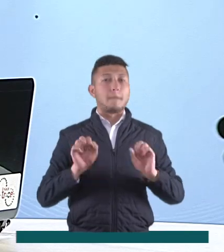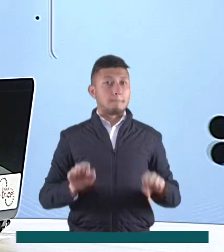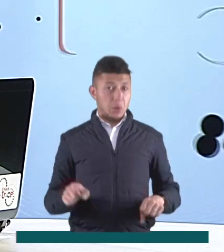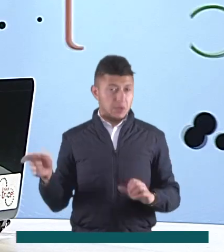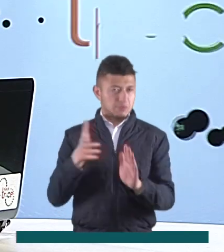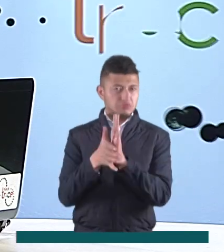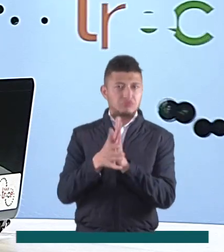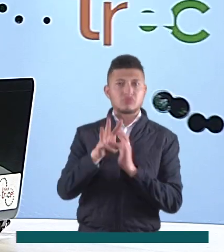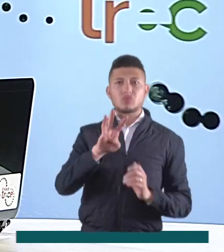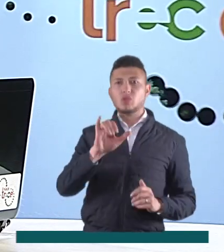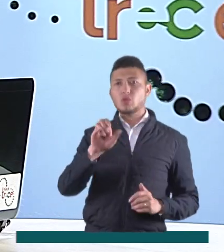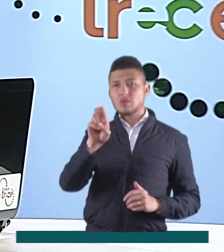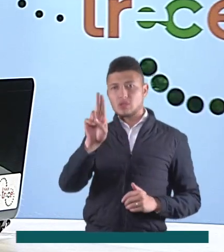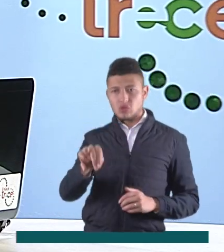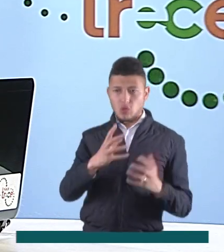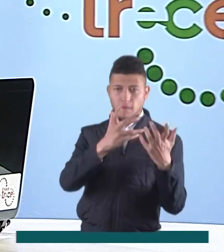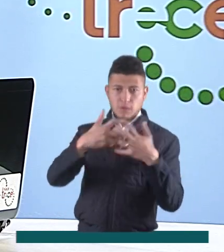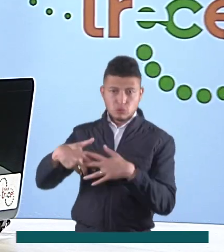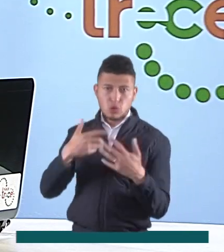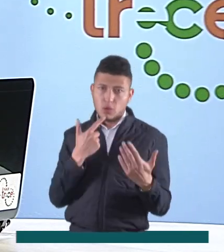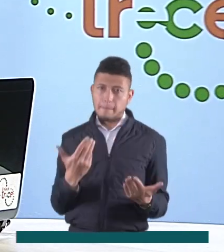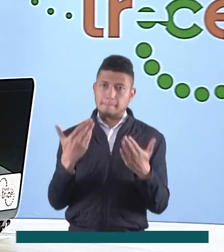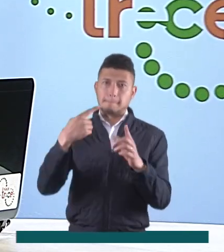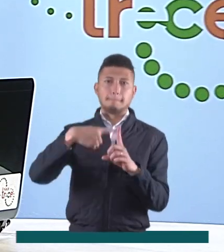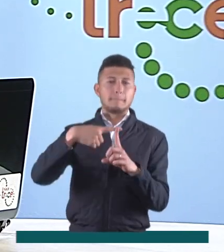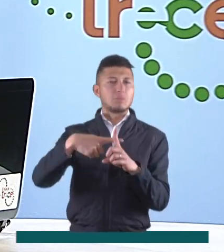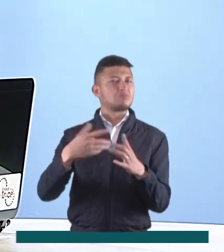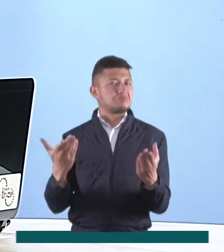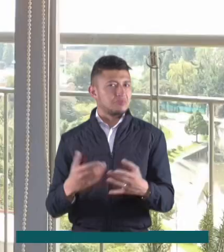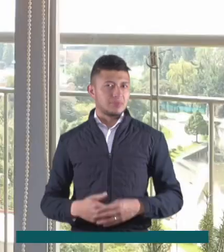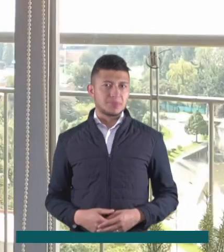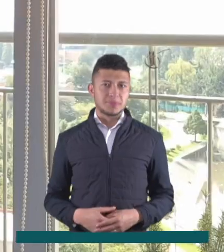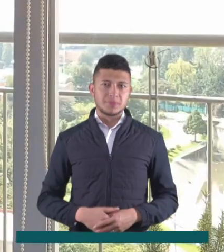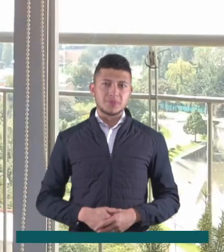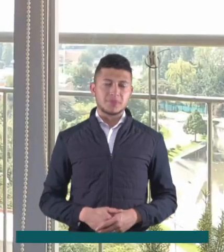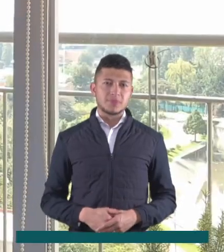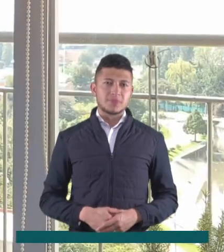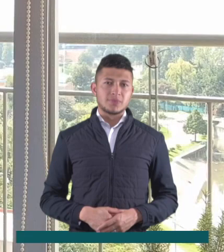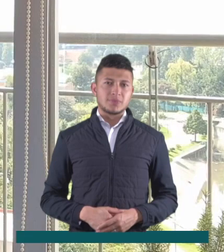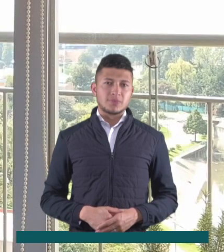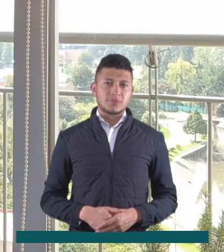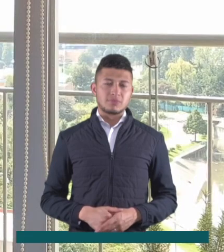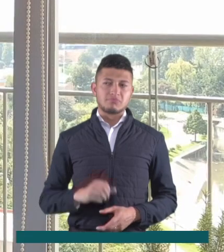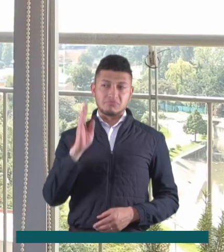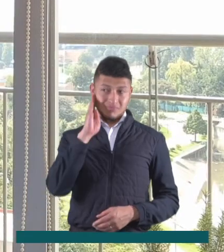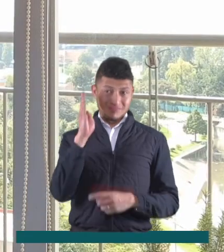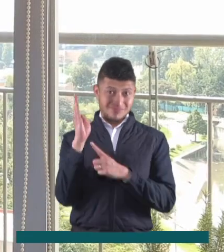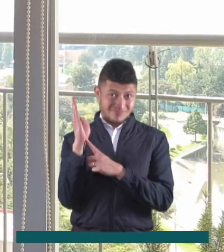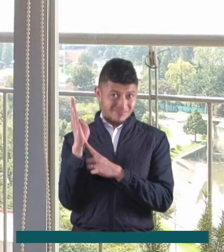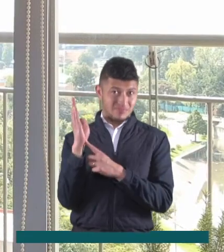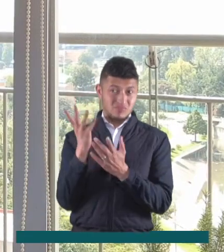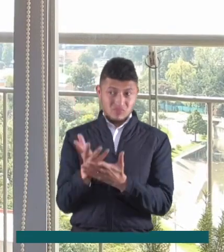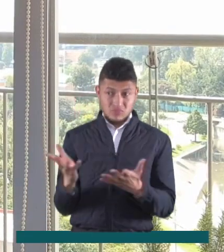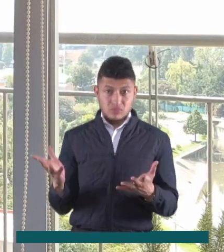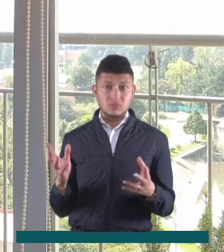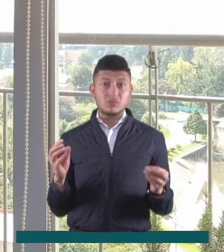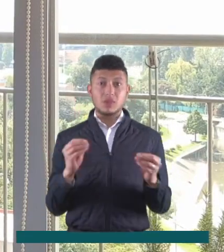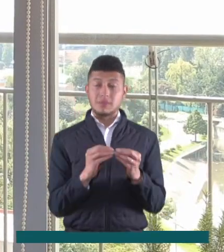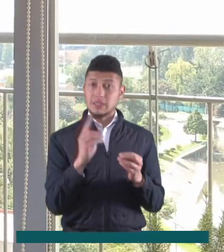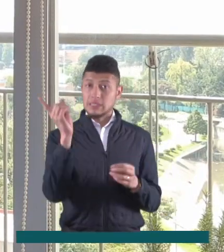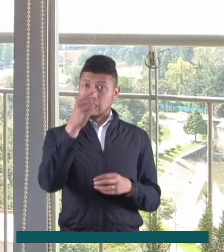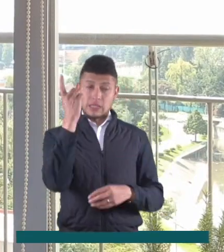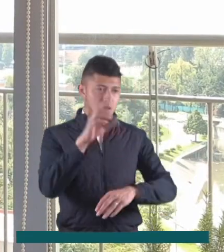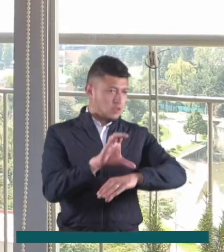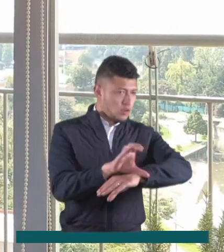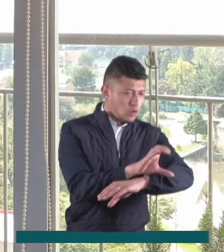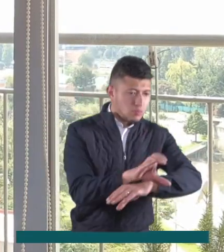eficiente. Wilson Vega nos cuenta cómo funciona y cuáles son sus ventajas. Mucho de lo que hacen nuestros teléfonos y en general mucho de lo que hacen